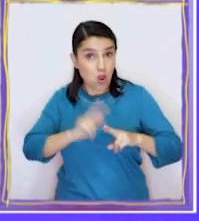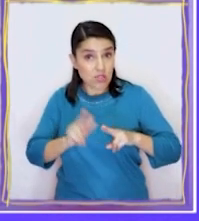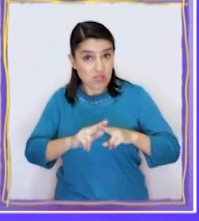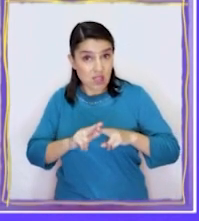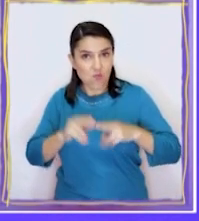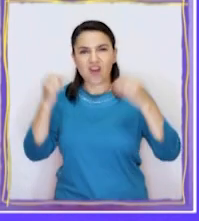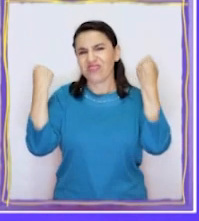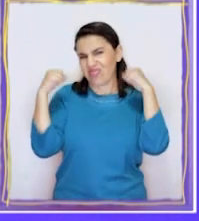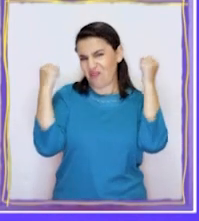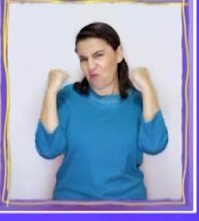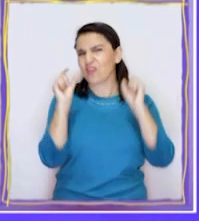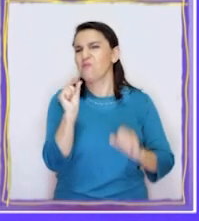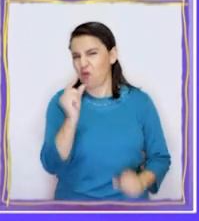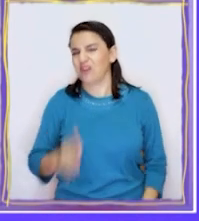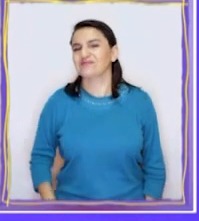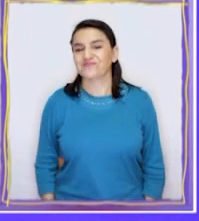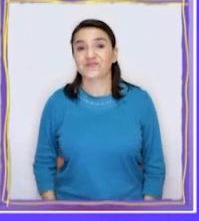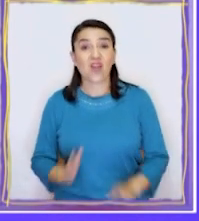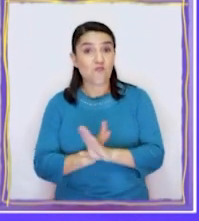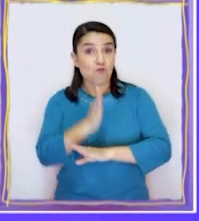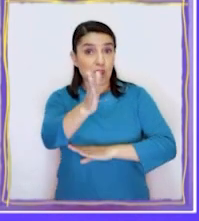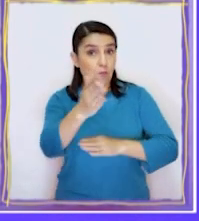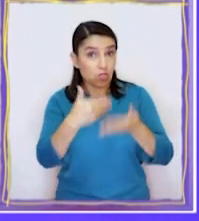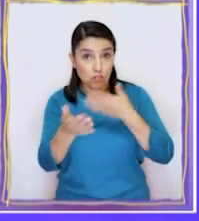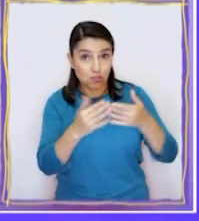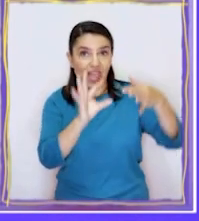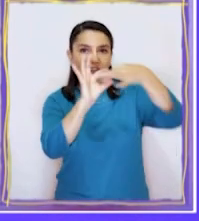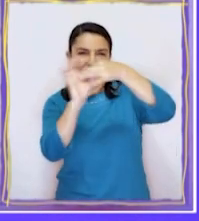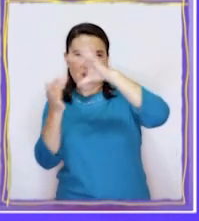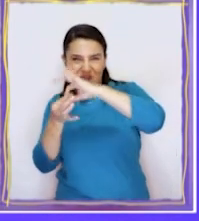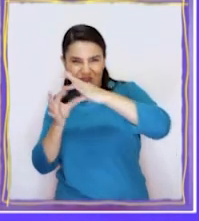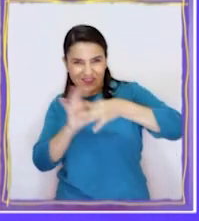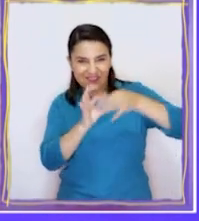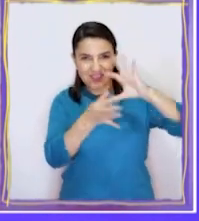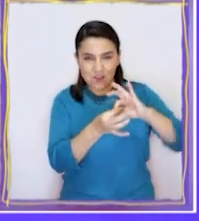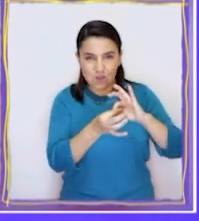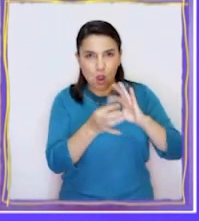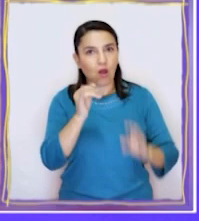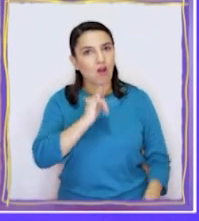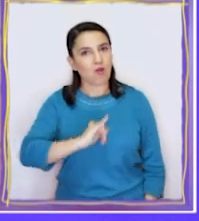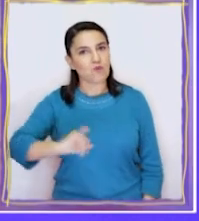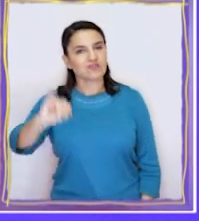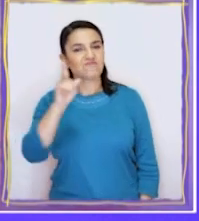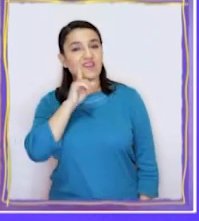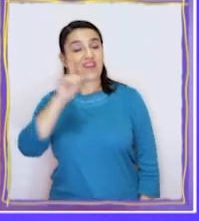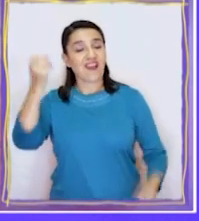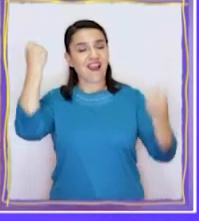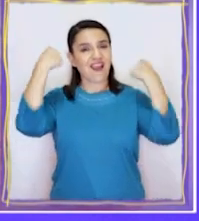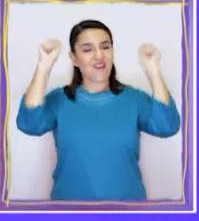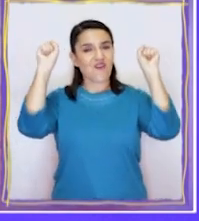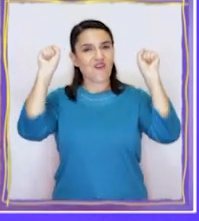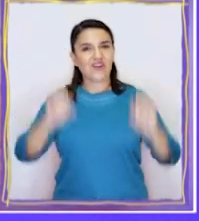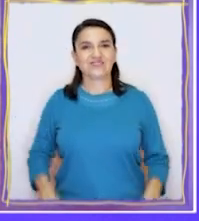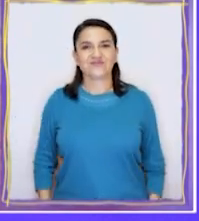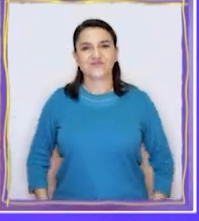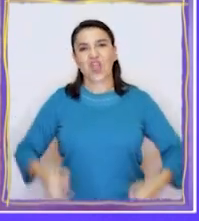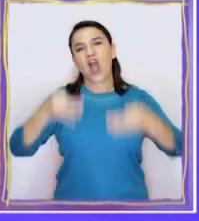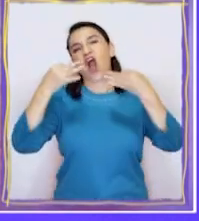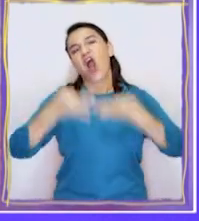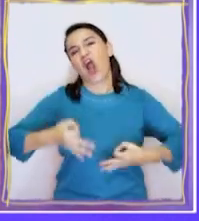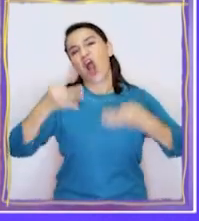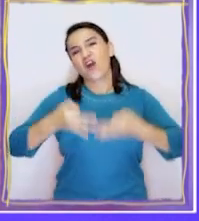en Grecia fue un poco de deporte. Y fuimos a ver los Juegos Olímpicos. Y como siempre, adivinen quién ganó.